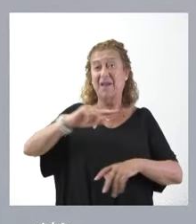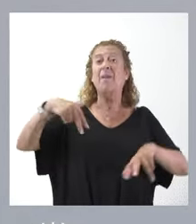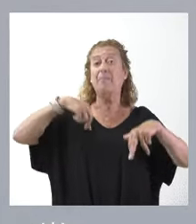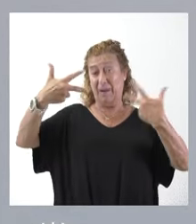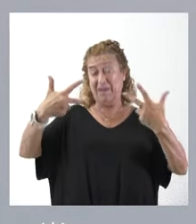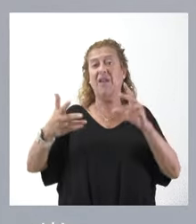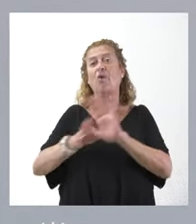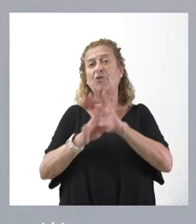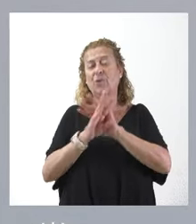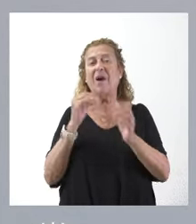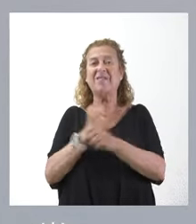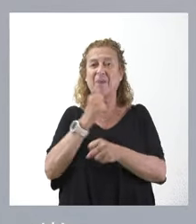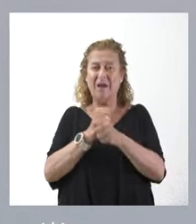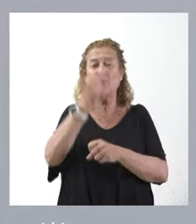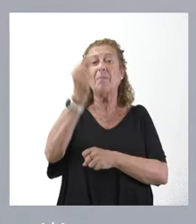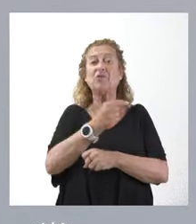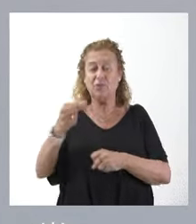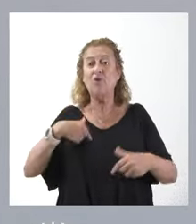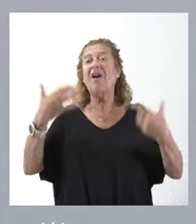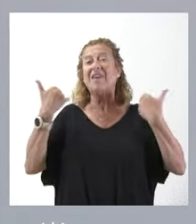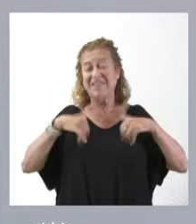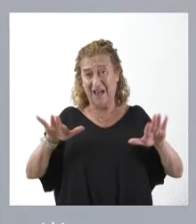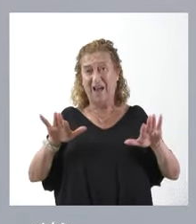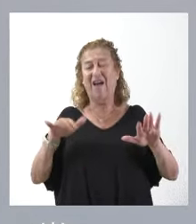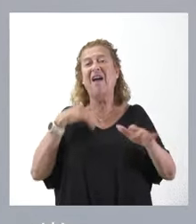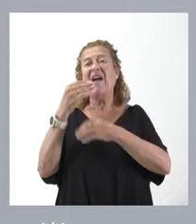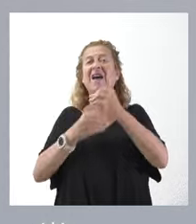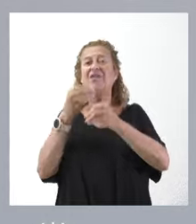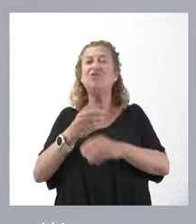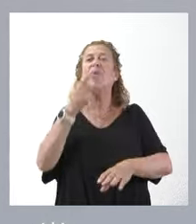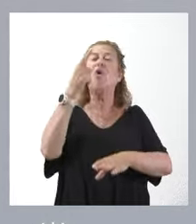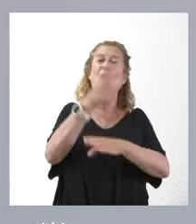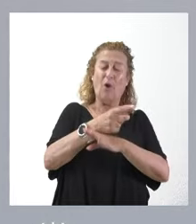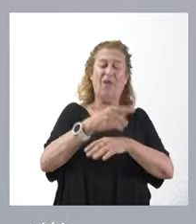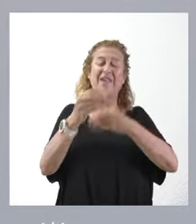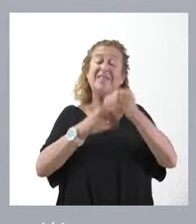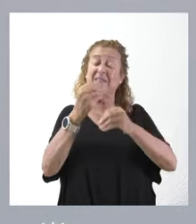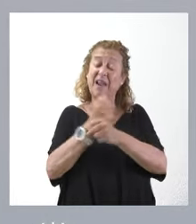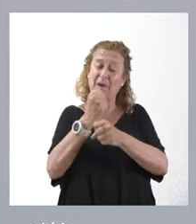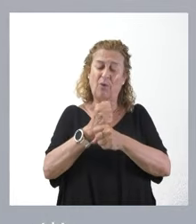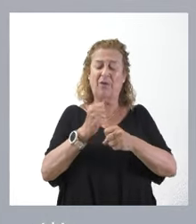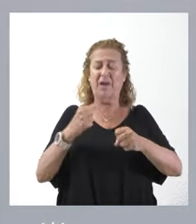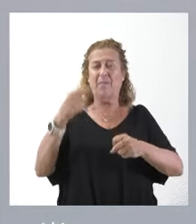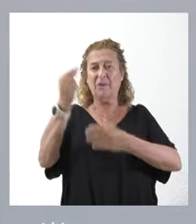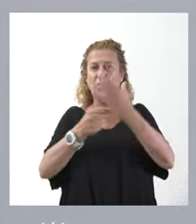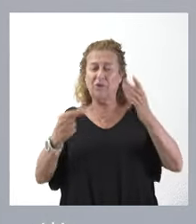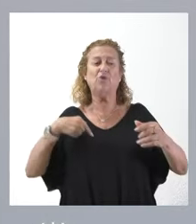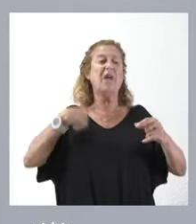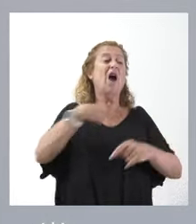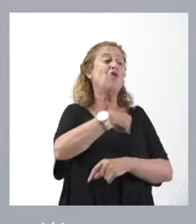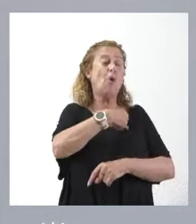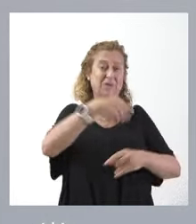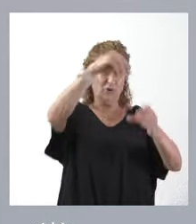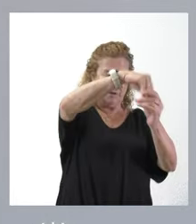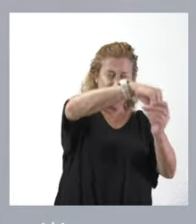en el presupuesto. Nosotros ya hicimos la orden de elaboración del presupuesto, las primeras comisiones funcionales del presupuesto, los trabajos